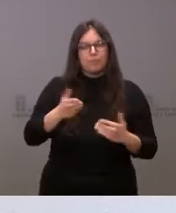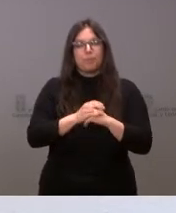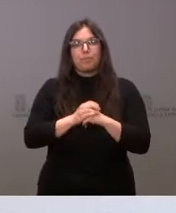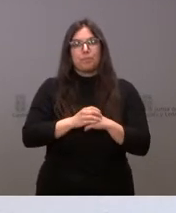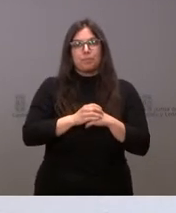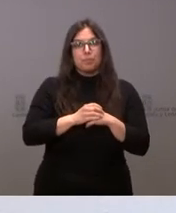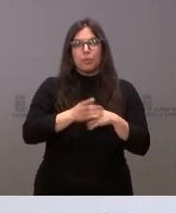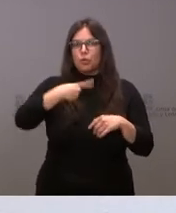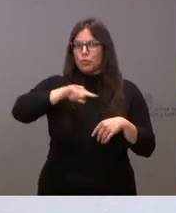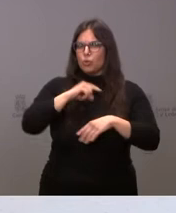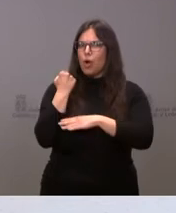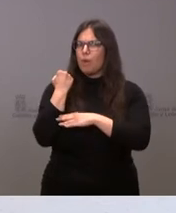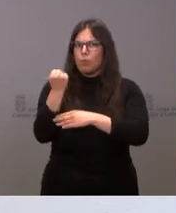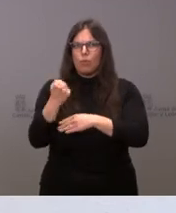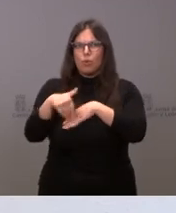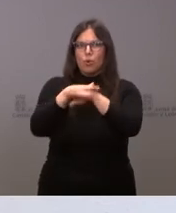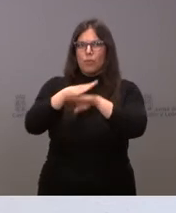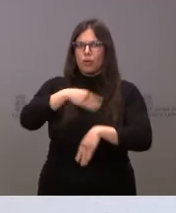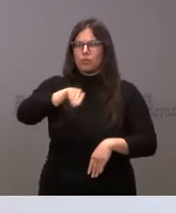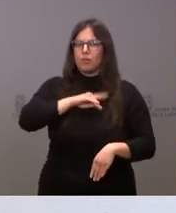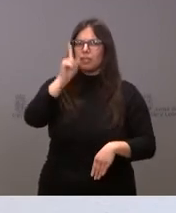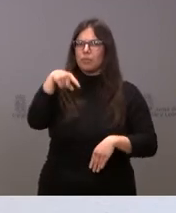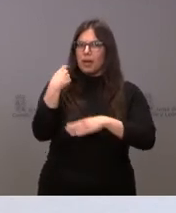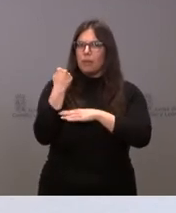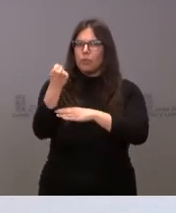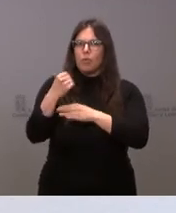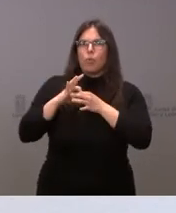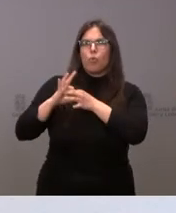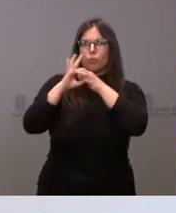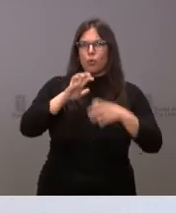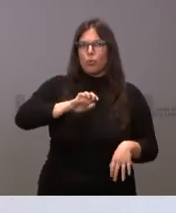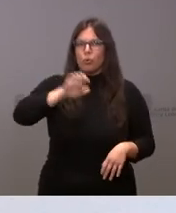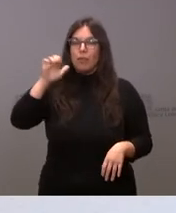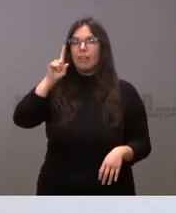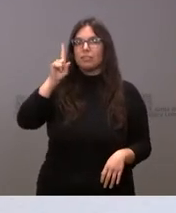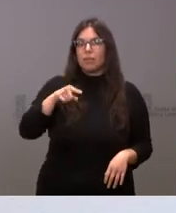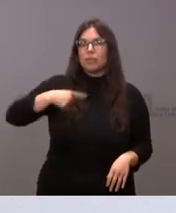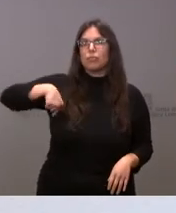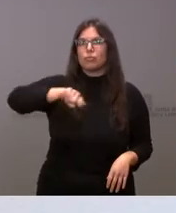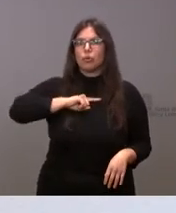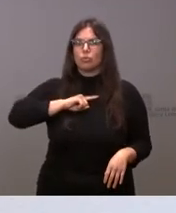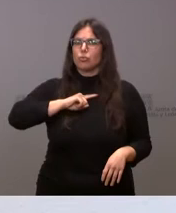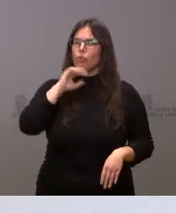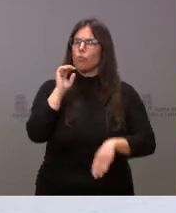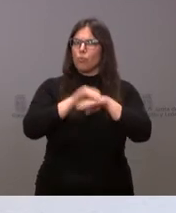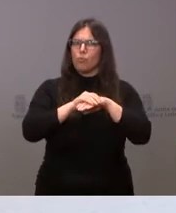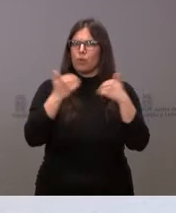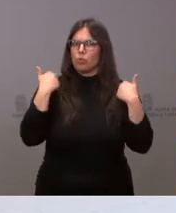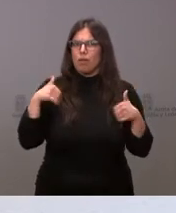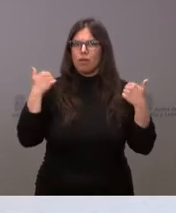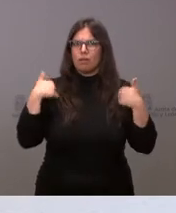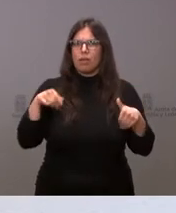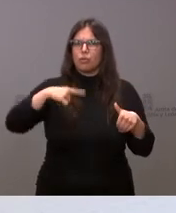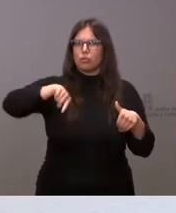digo, al lado del gobierno de España, estamos al lado de la Unión Europea y también hemos hecho nosotros nuestros deberes. Hemos hecho un